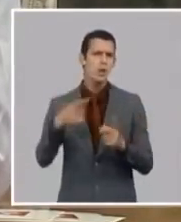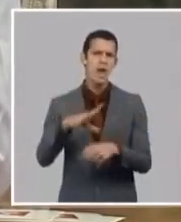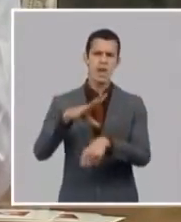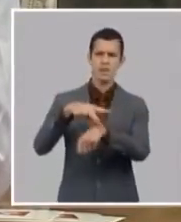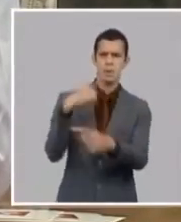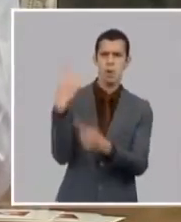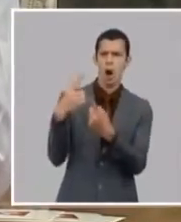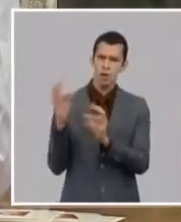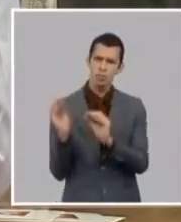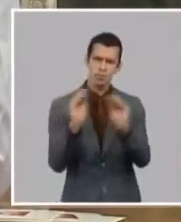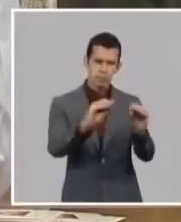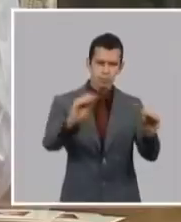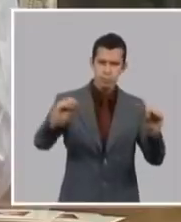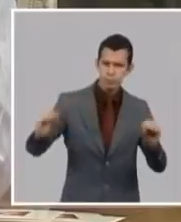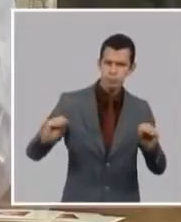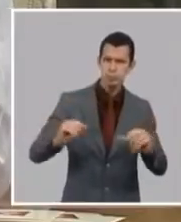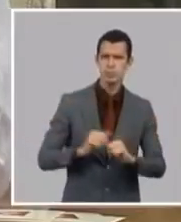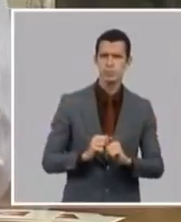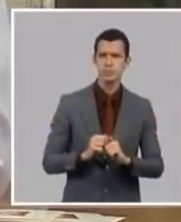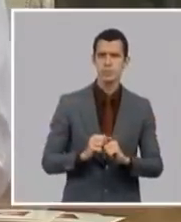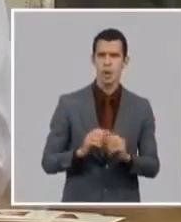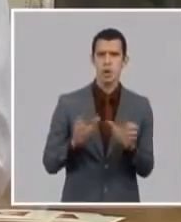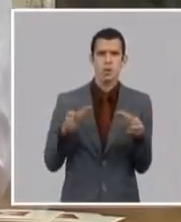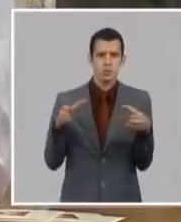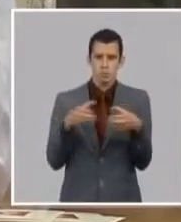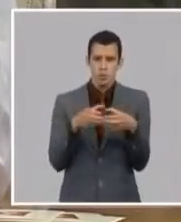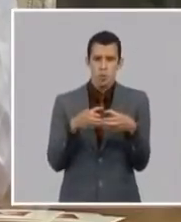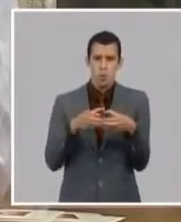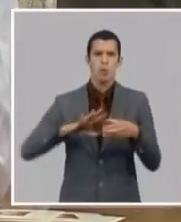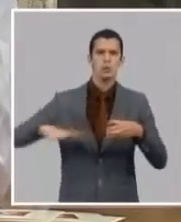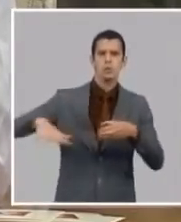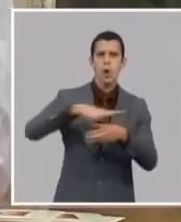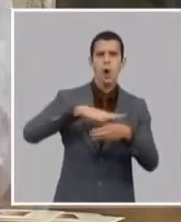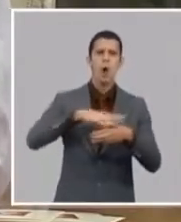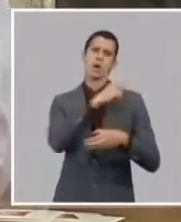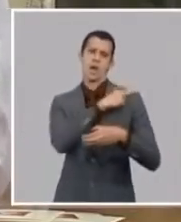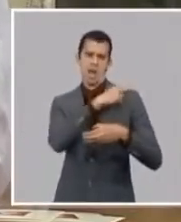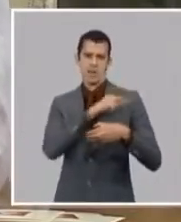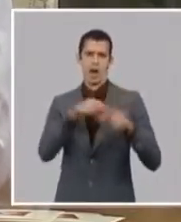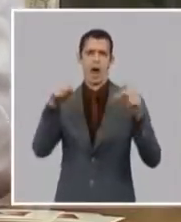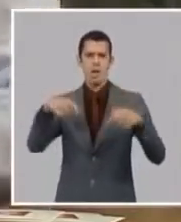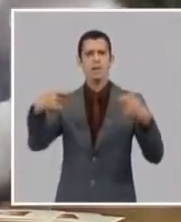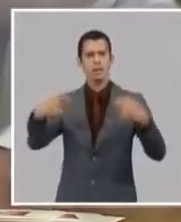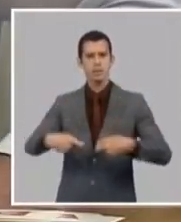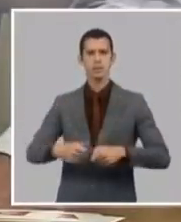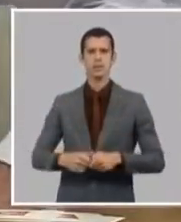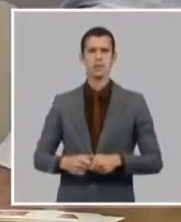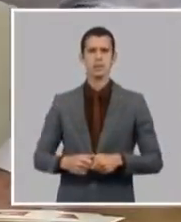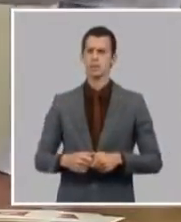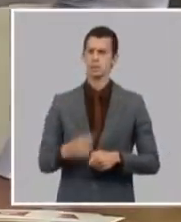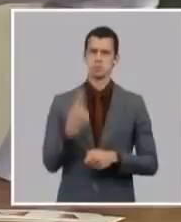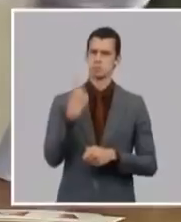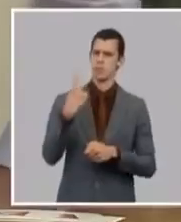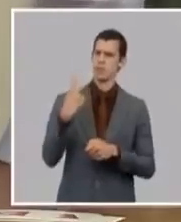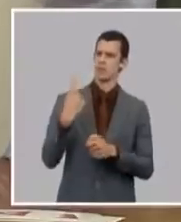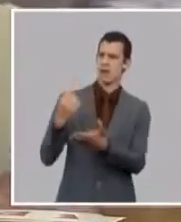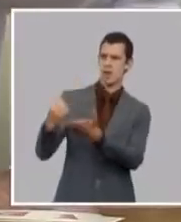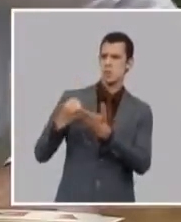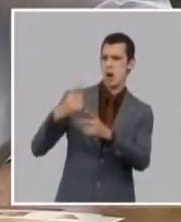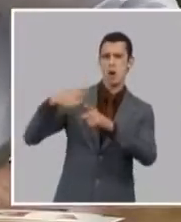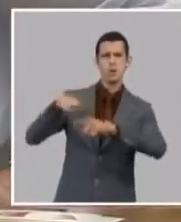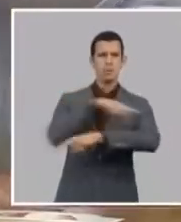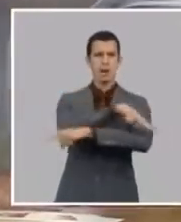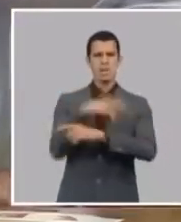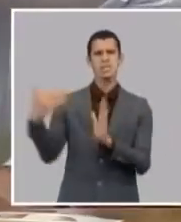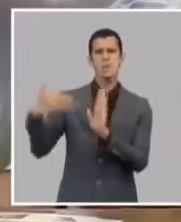soluciones para Matanz todo lo otro fue un pretexto y un discurso de doble rasero una mentira